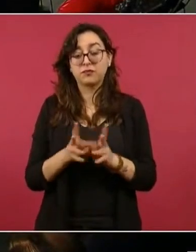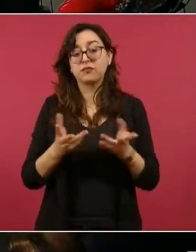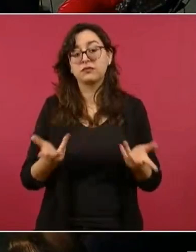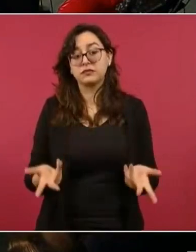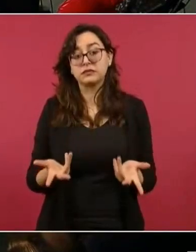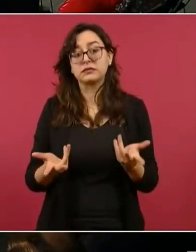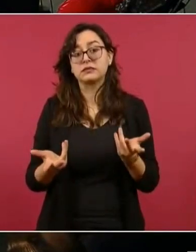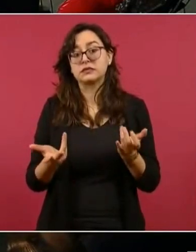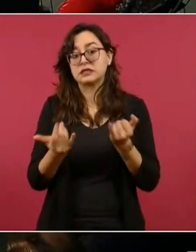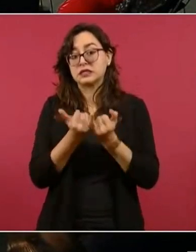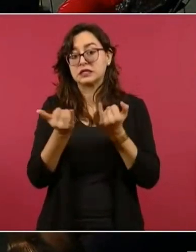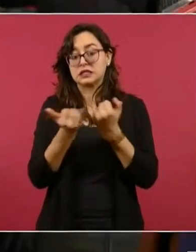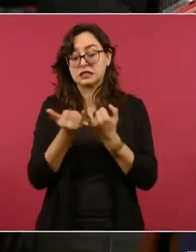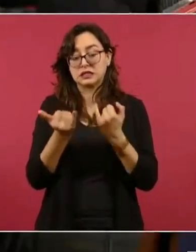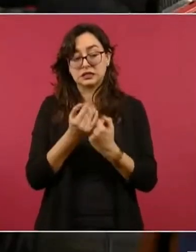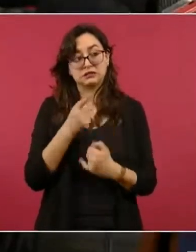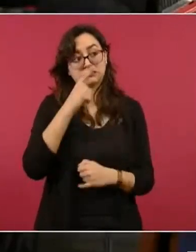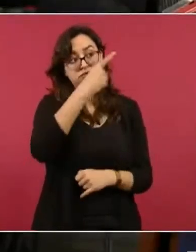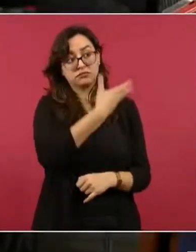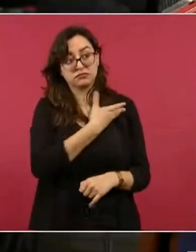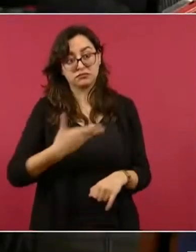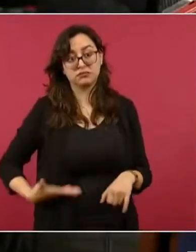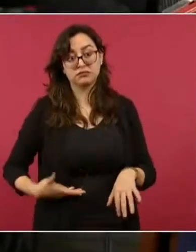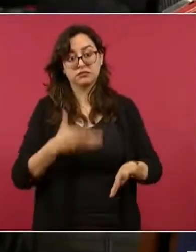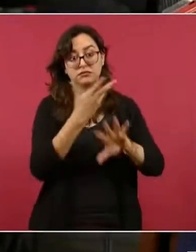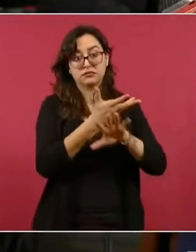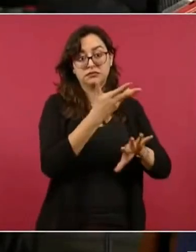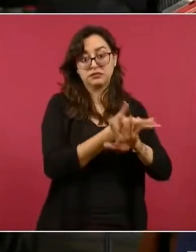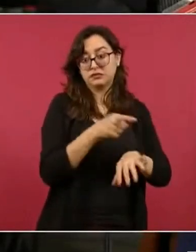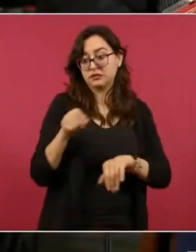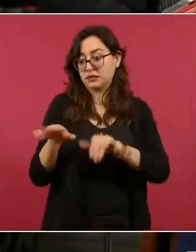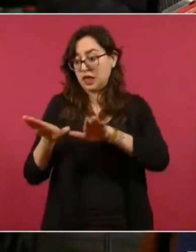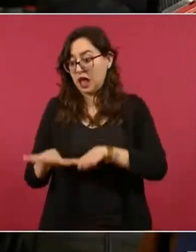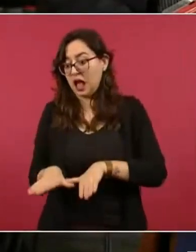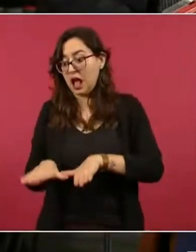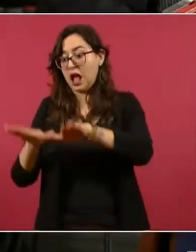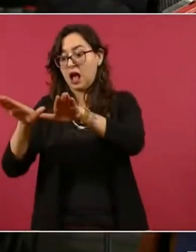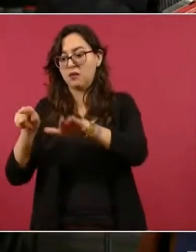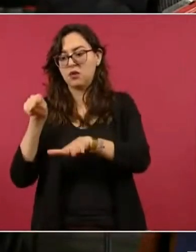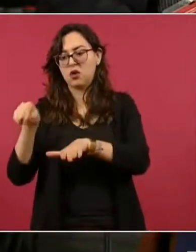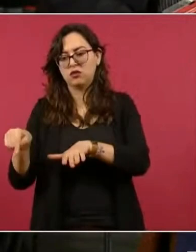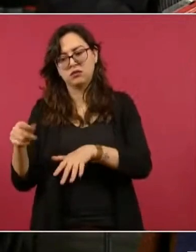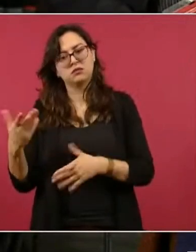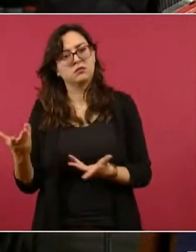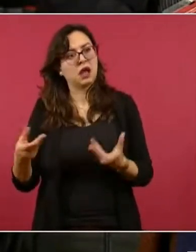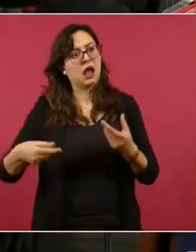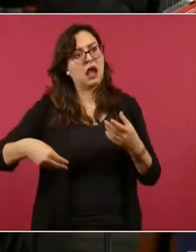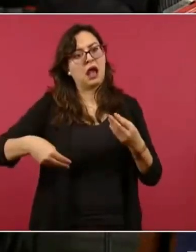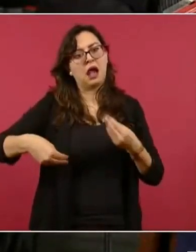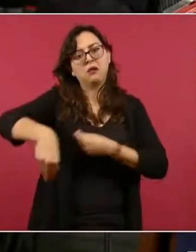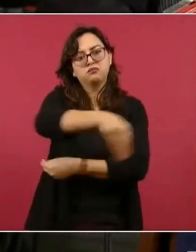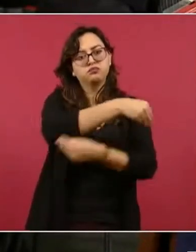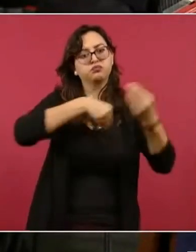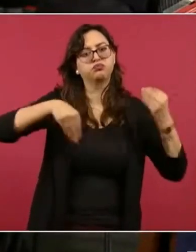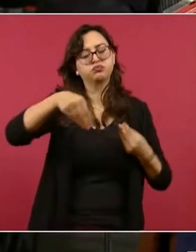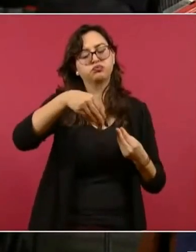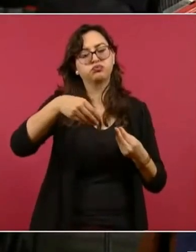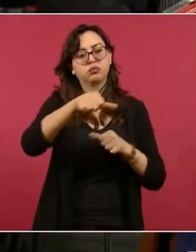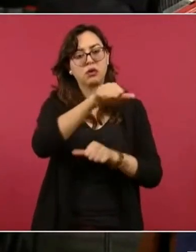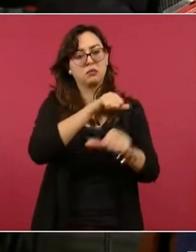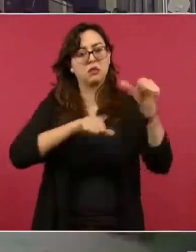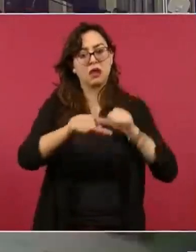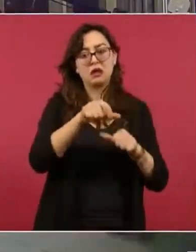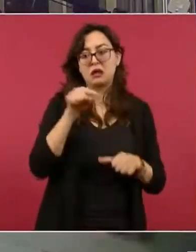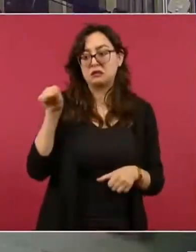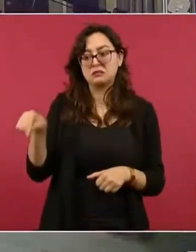bueno, el TP-01 se lo había ofrecido, entonces ya no va a entrar dentro de ese paquete de 10 aeronaves que tendría la nueva mexicana de aviación,